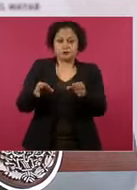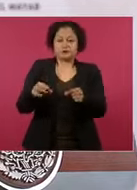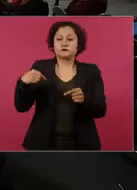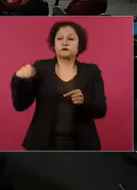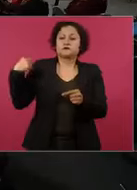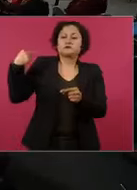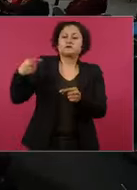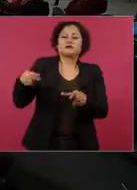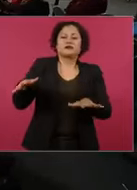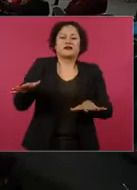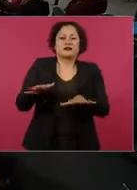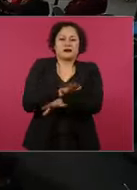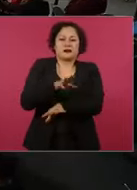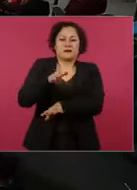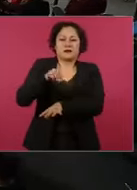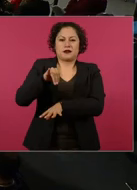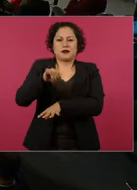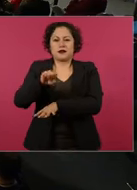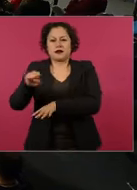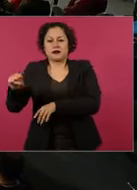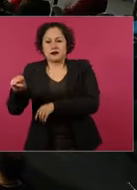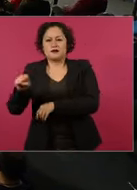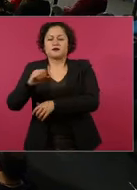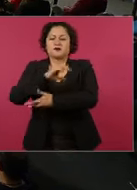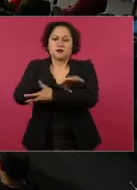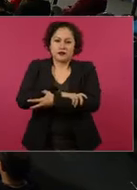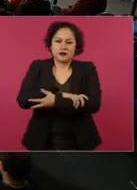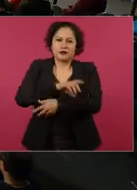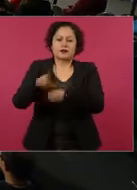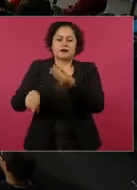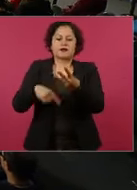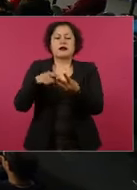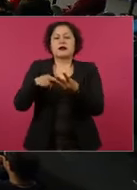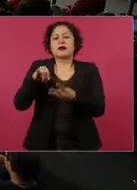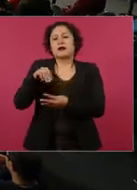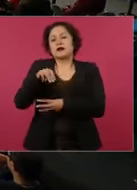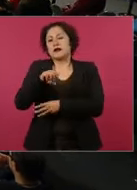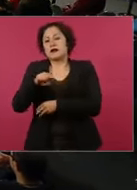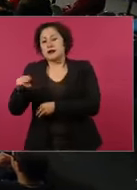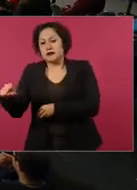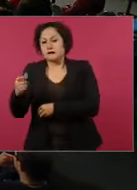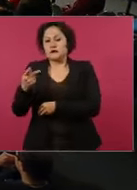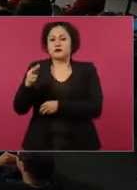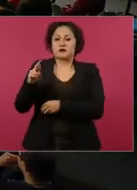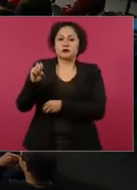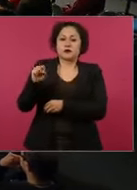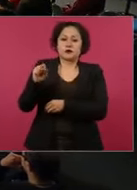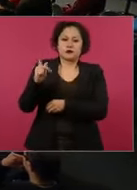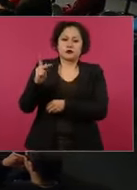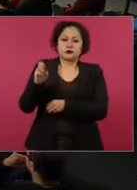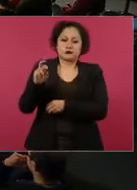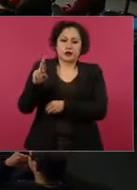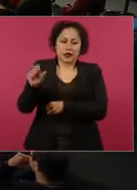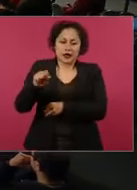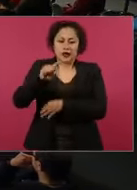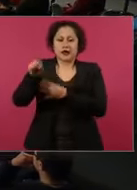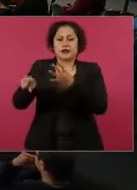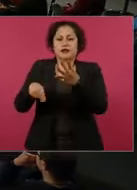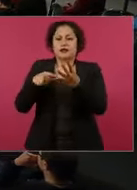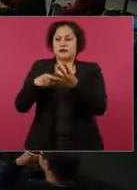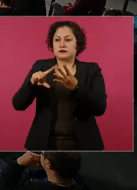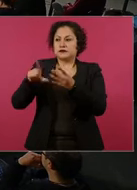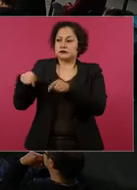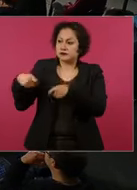y luego IMSS-Prospera y luego IMSS-Oportunidades